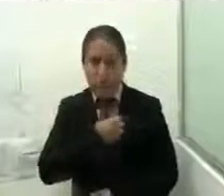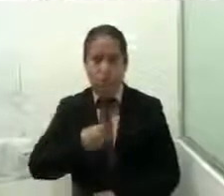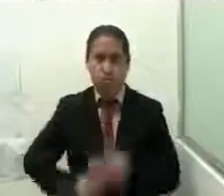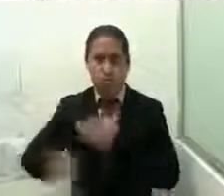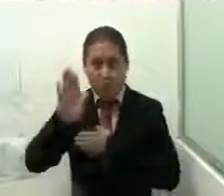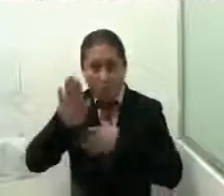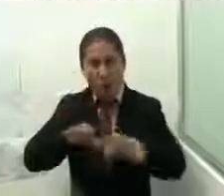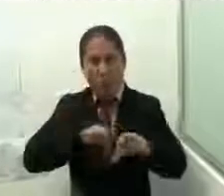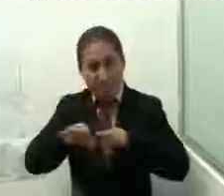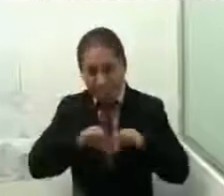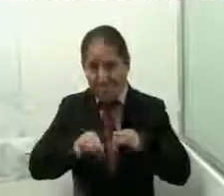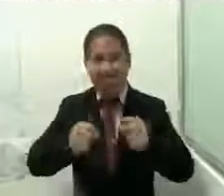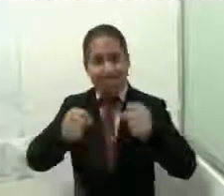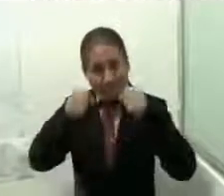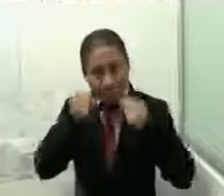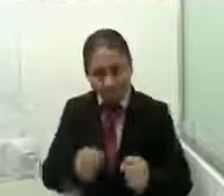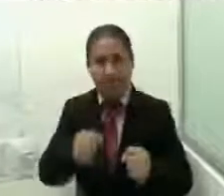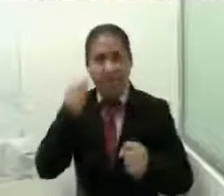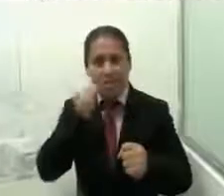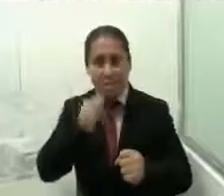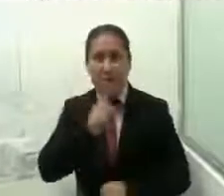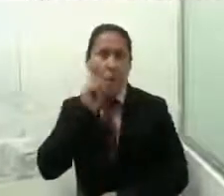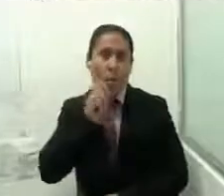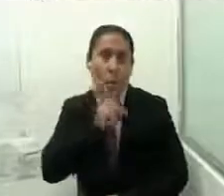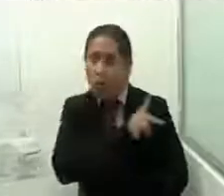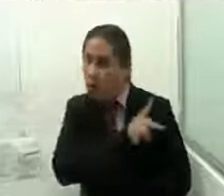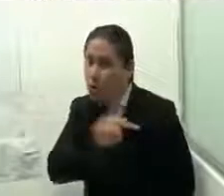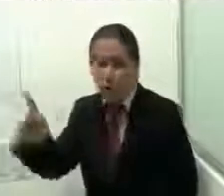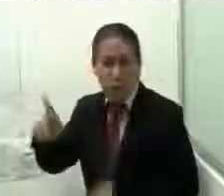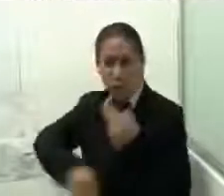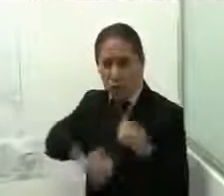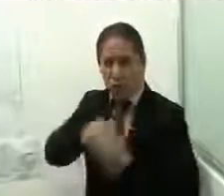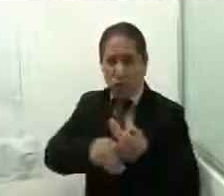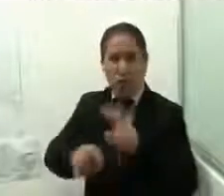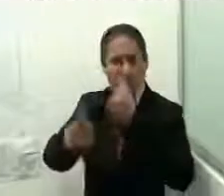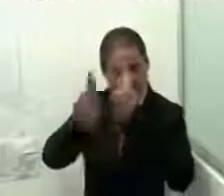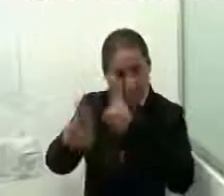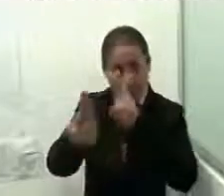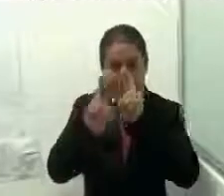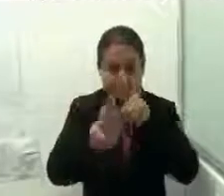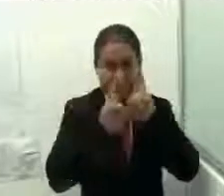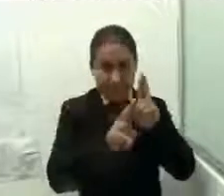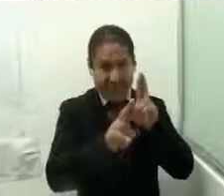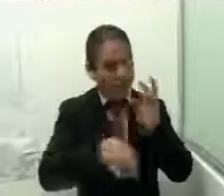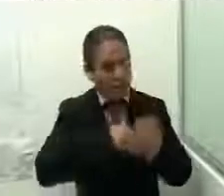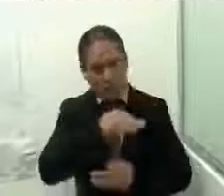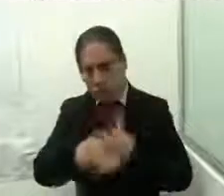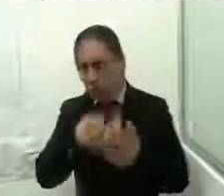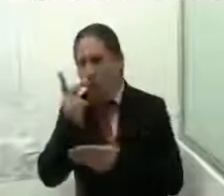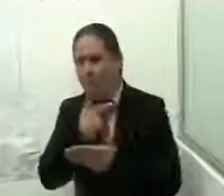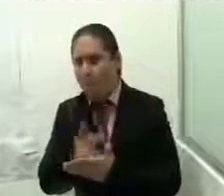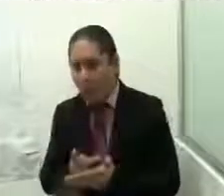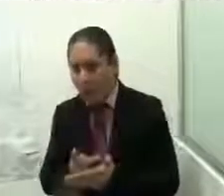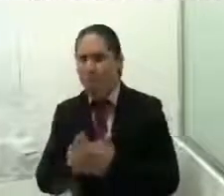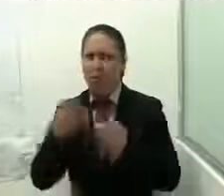arduamente para que las mujeres sean respetadas y no discriminadas por su condición de género, implementando una serie de programas con perspectiva